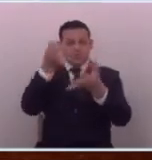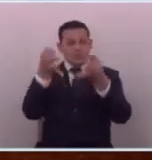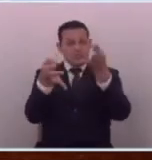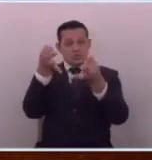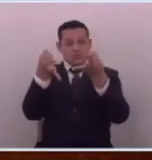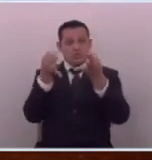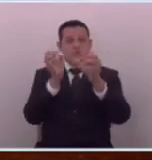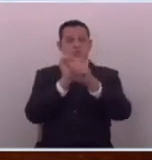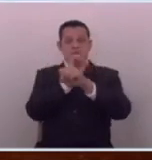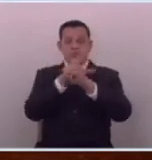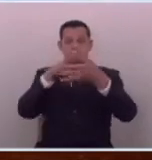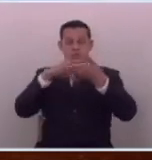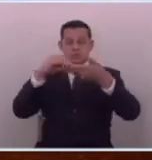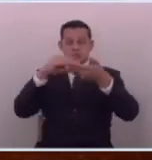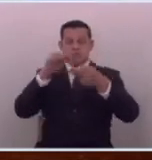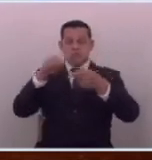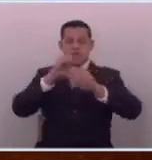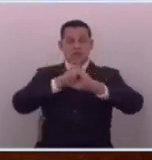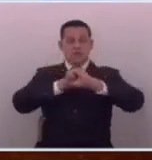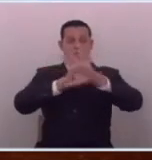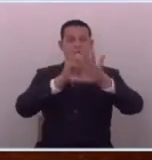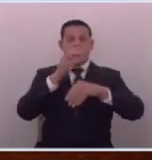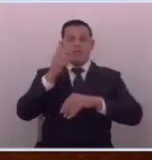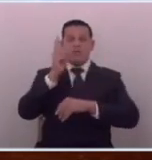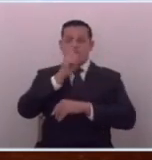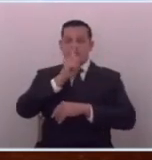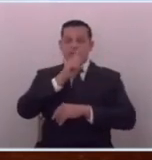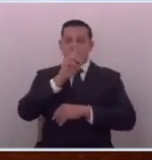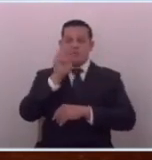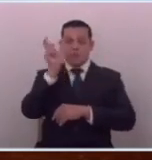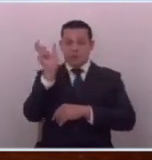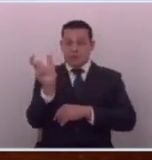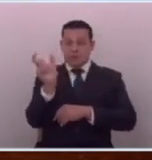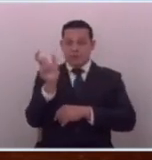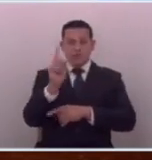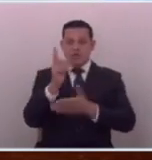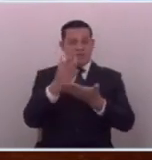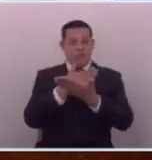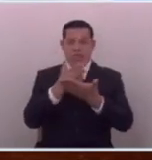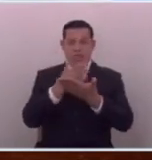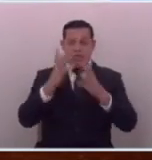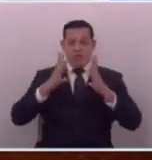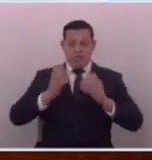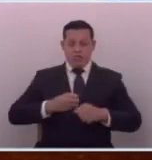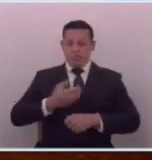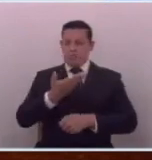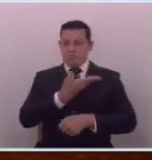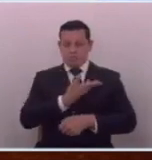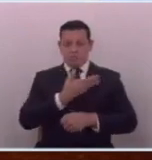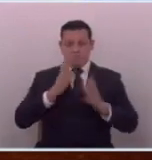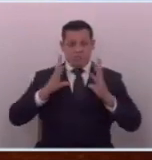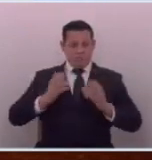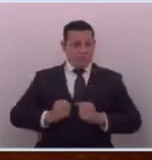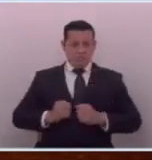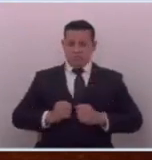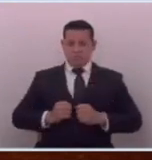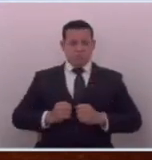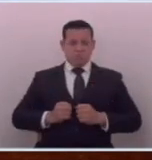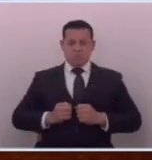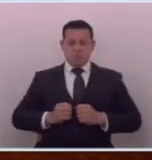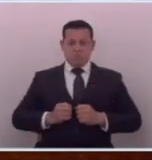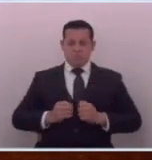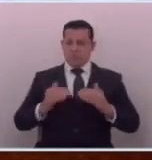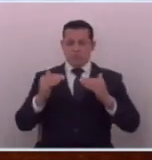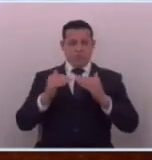decir miren aquí difamó pero ahí no tiene nada que ver el gobierno ni tampoco tiene nada que